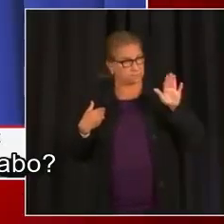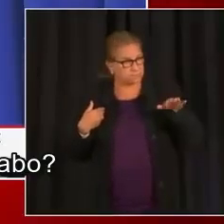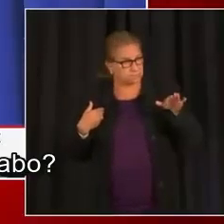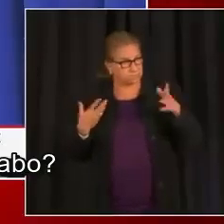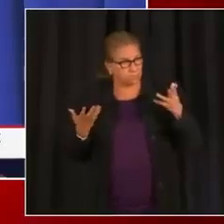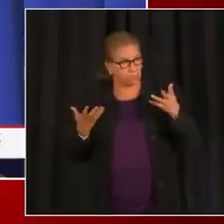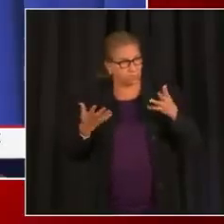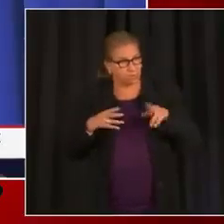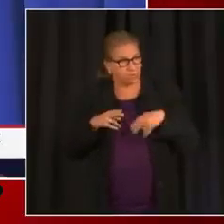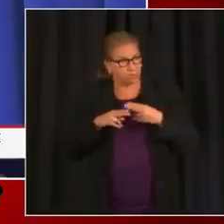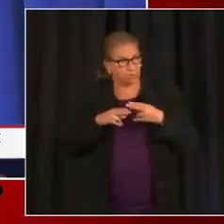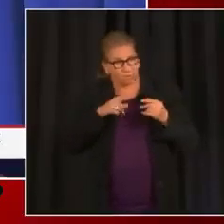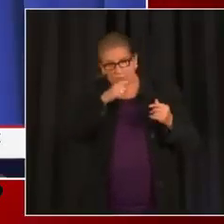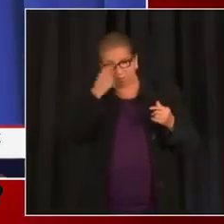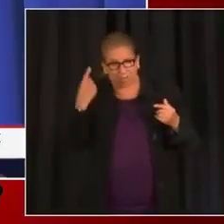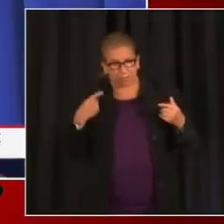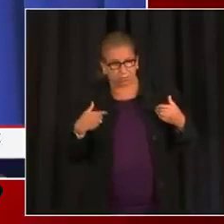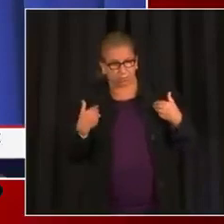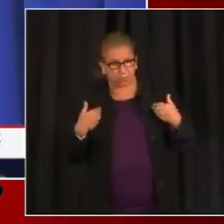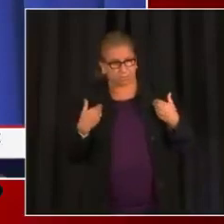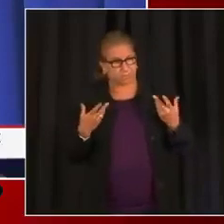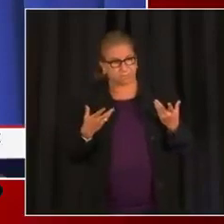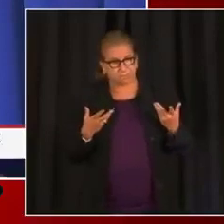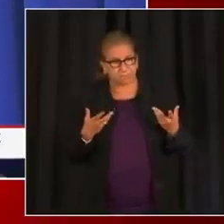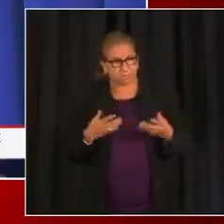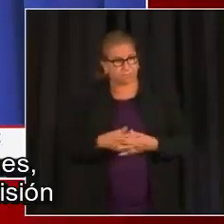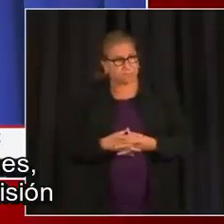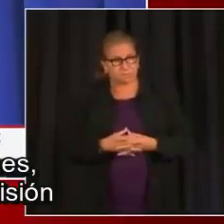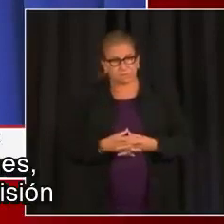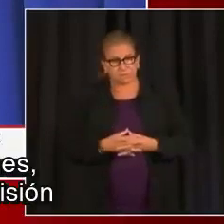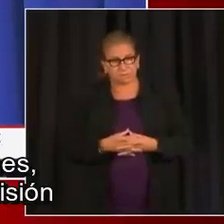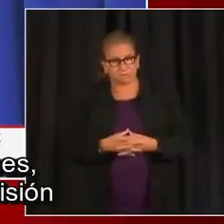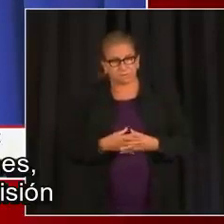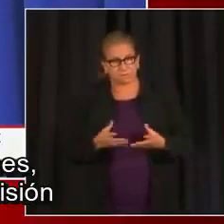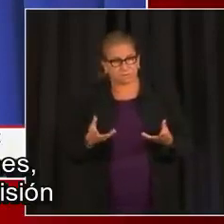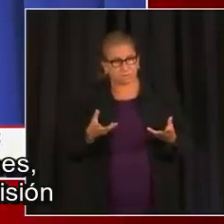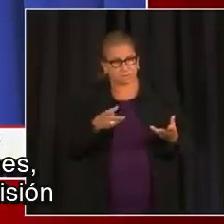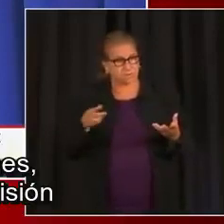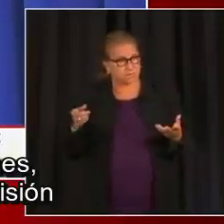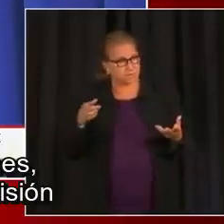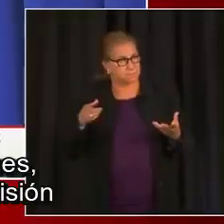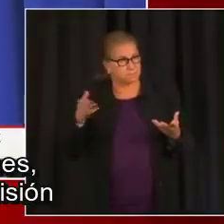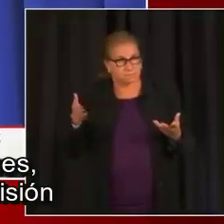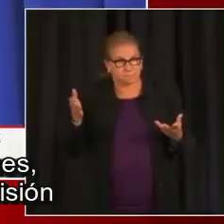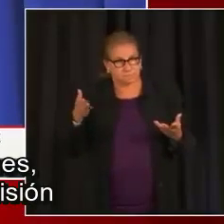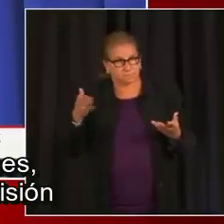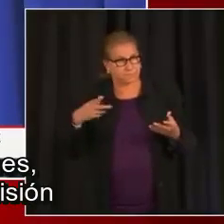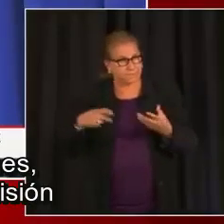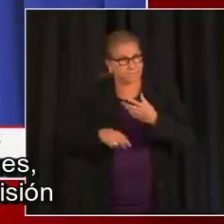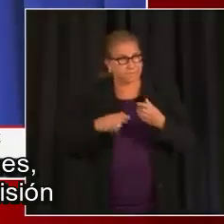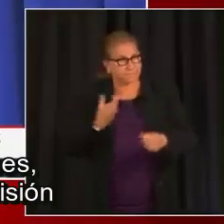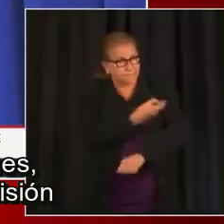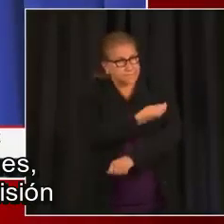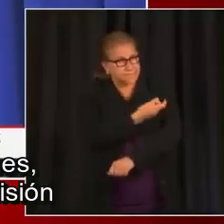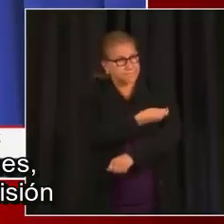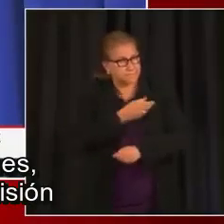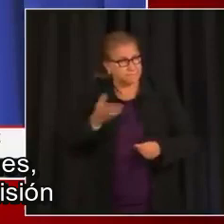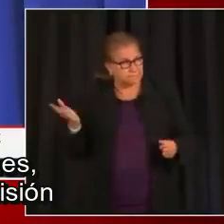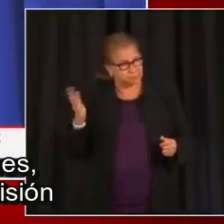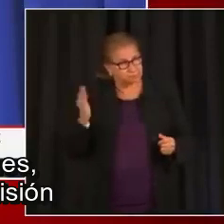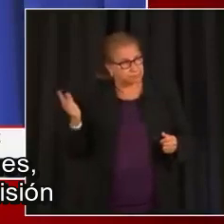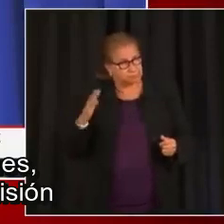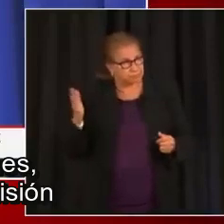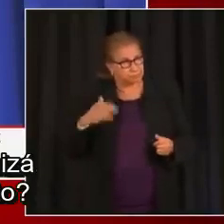conversaciones para llegar a esos jóvenes? ¿Y cómo van esas conversaciones cuando un joven está tratando de